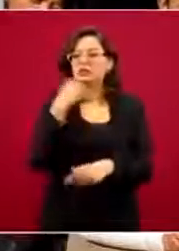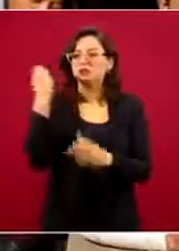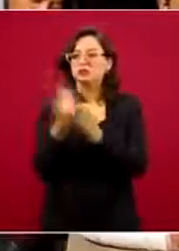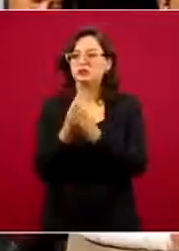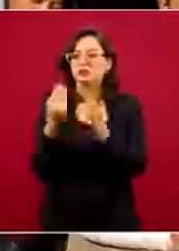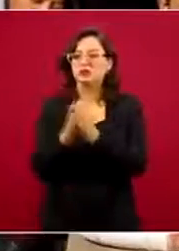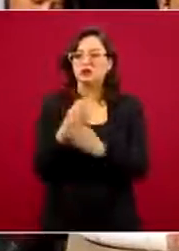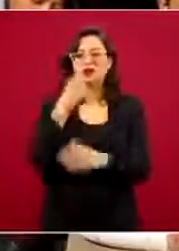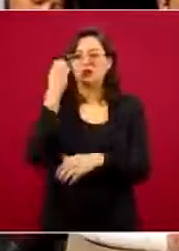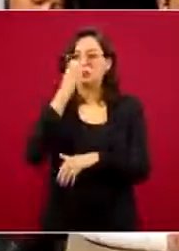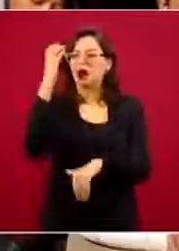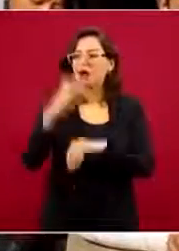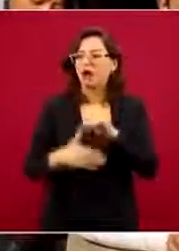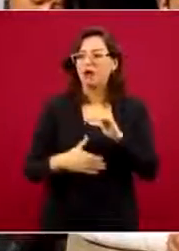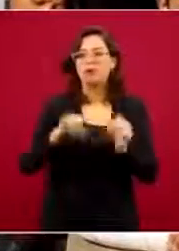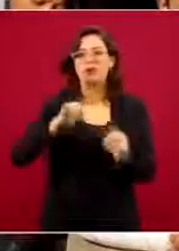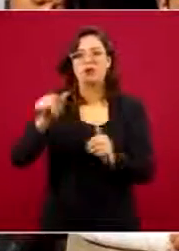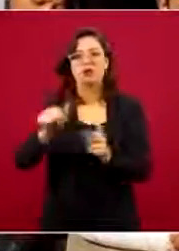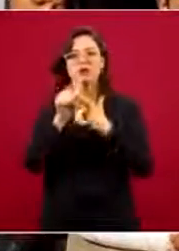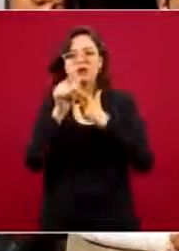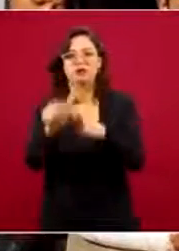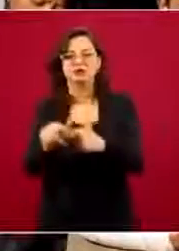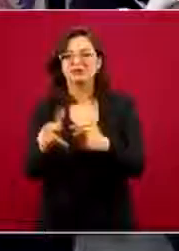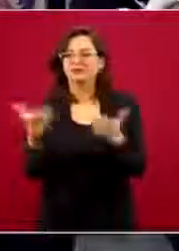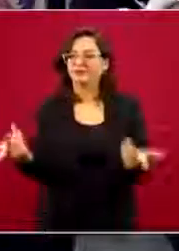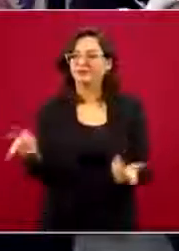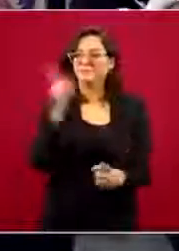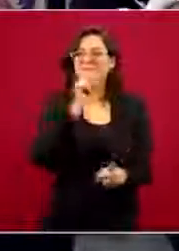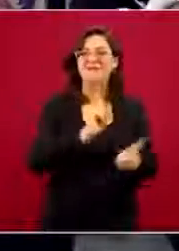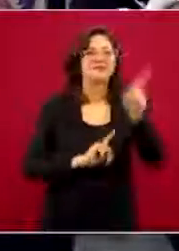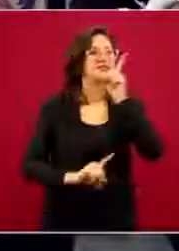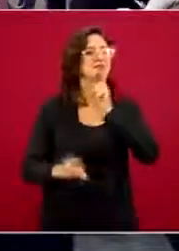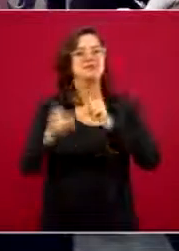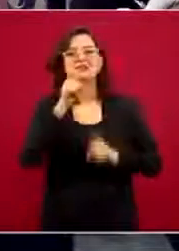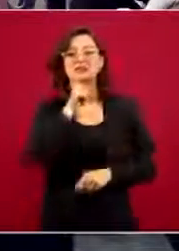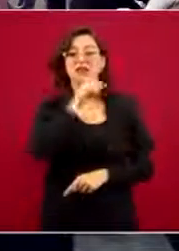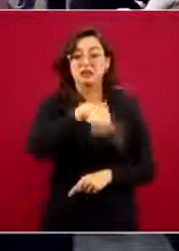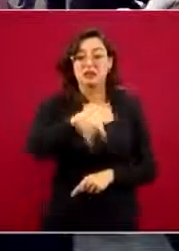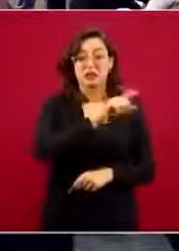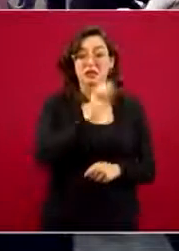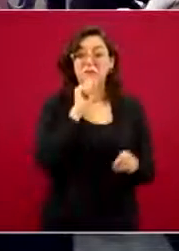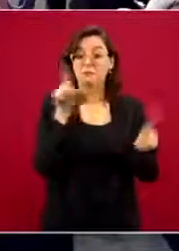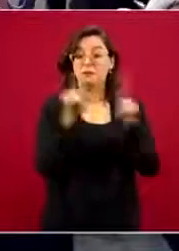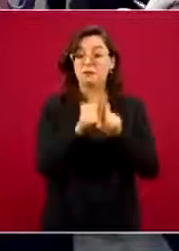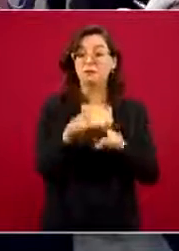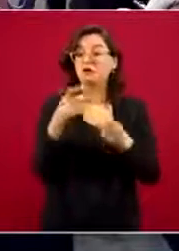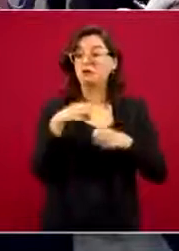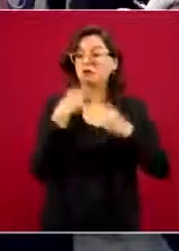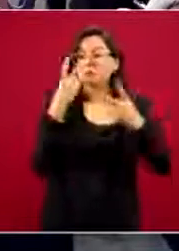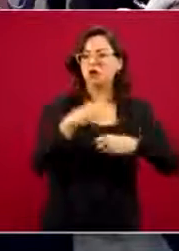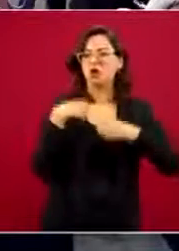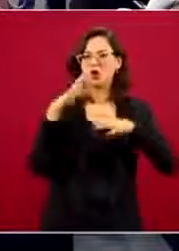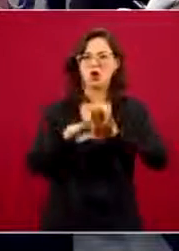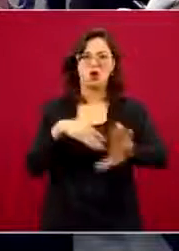continúan con ese discurso de odio, racismo y clasismo. Esa mi pregunta,